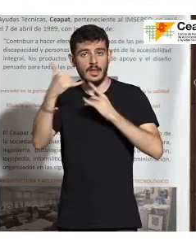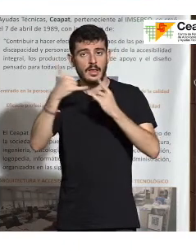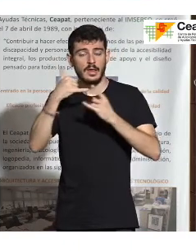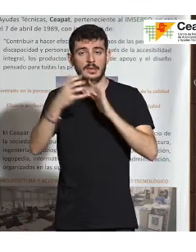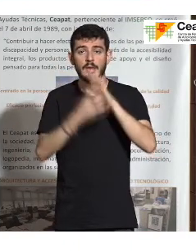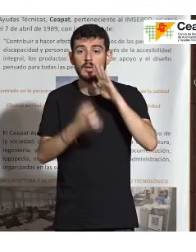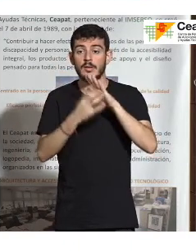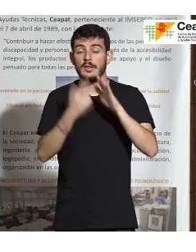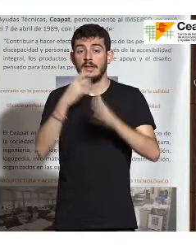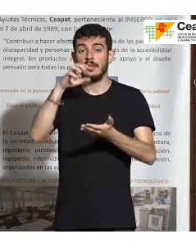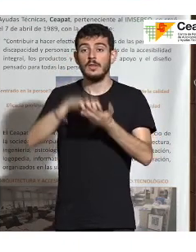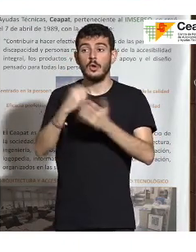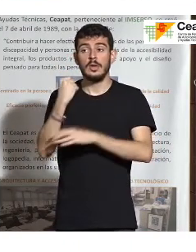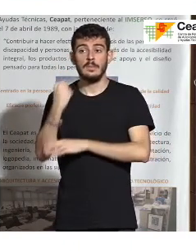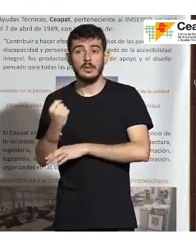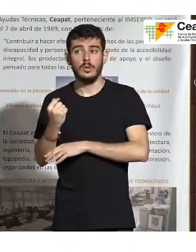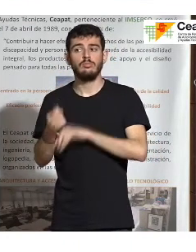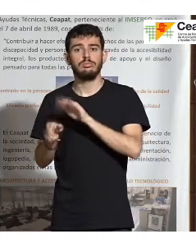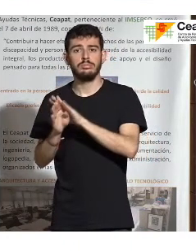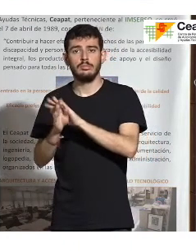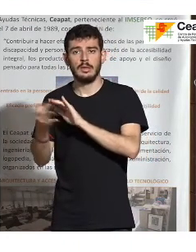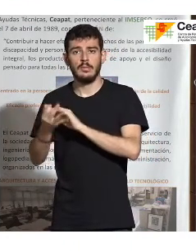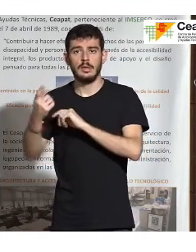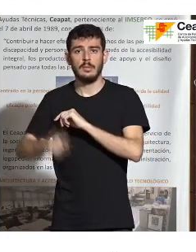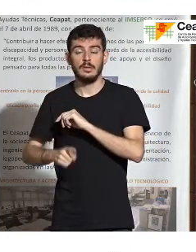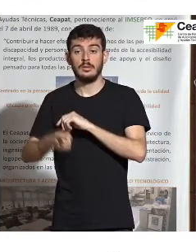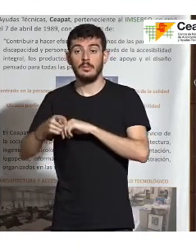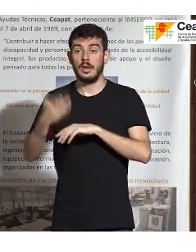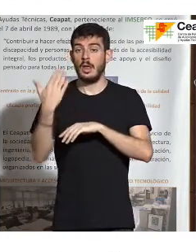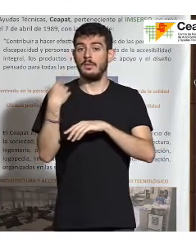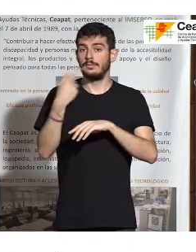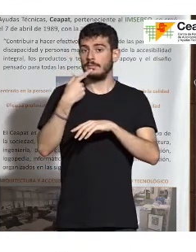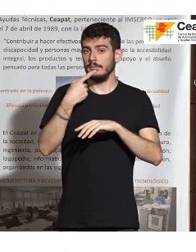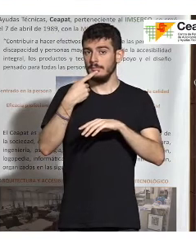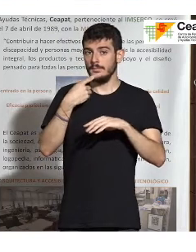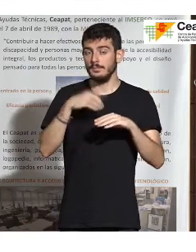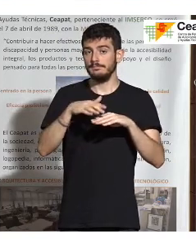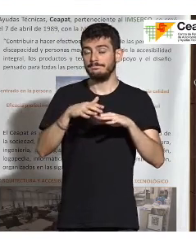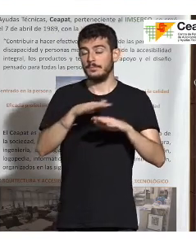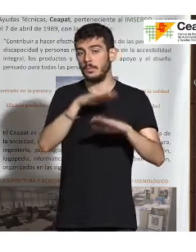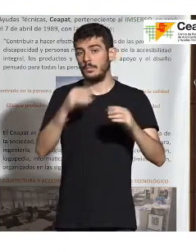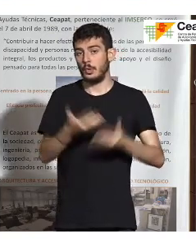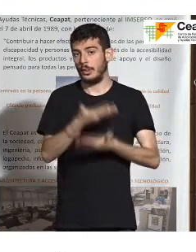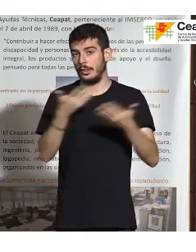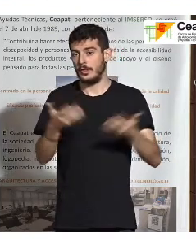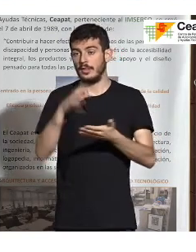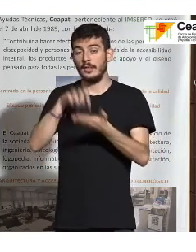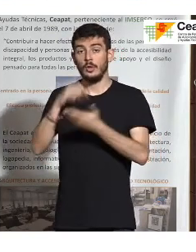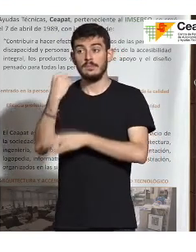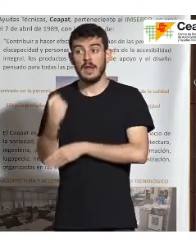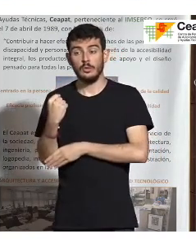de que en el centro de respaldo también debe de mantenerlo. También pasaba y se mencionaba muy por encima de que se debía disponer de un centro de respaldo,